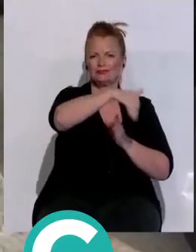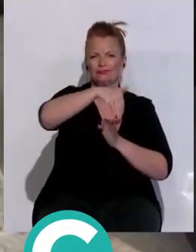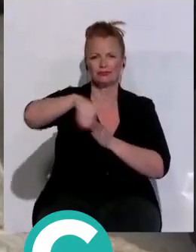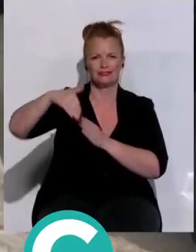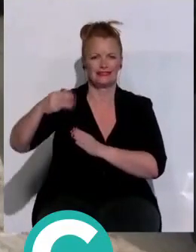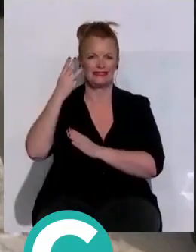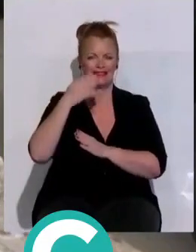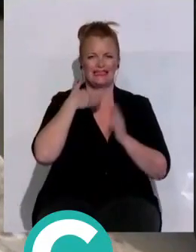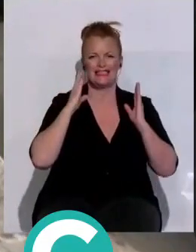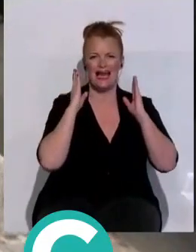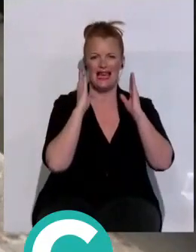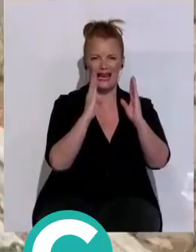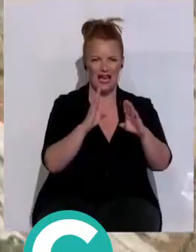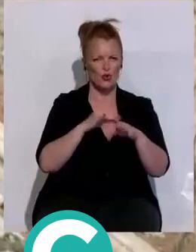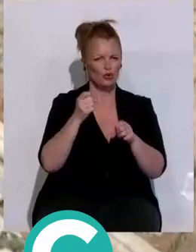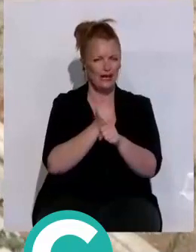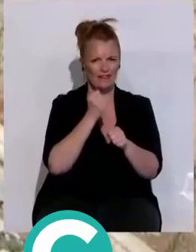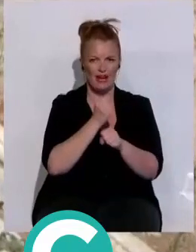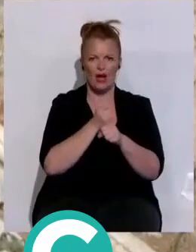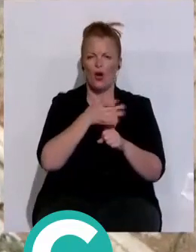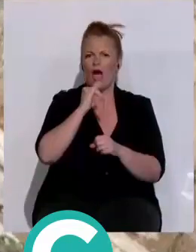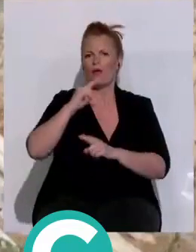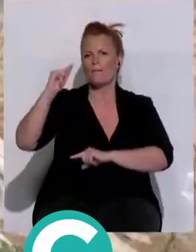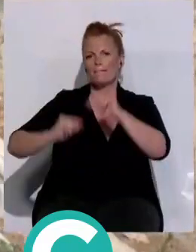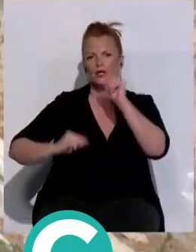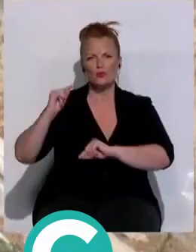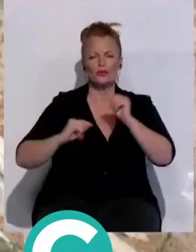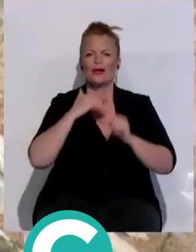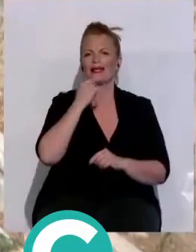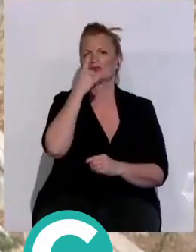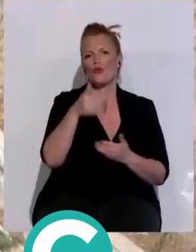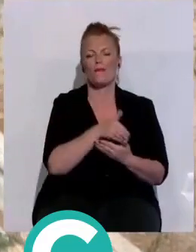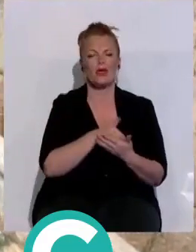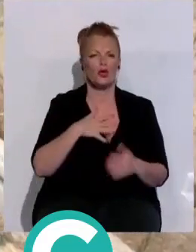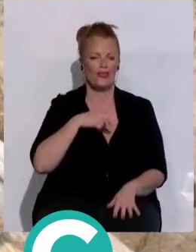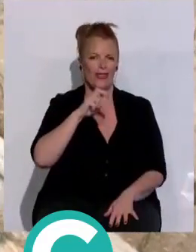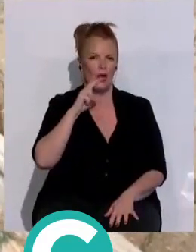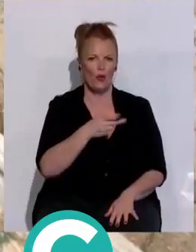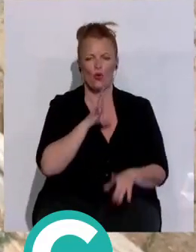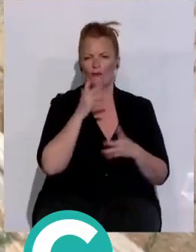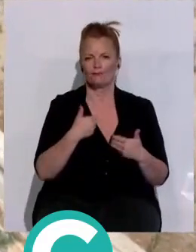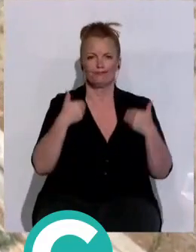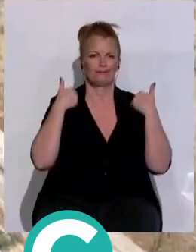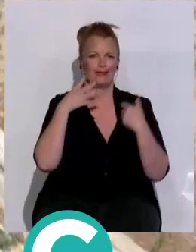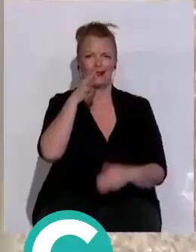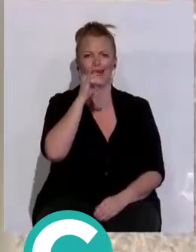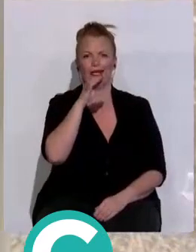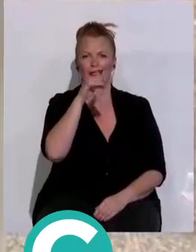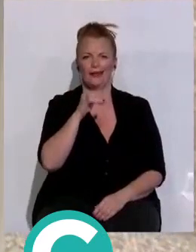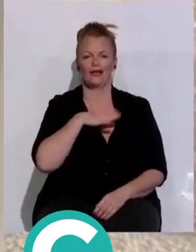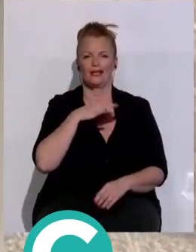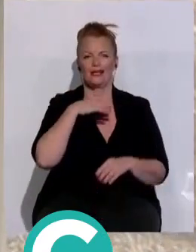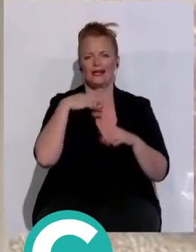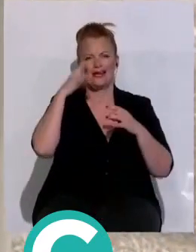Rafael Ricardo Oleari. Los trabajos cuentan con un presupuesto de casi un millón y medio de euros a cargo de la ITI, la Iniciativa Territorial